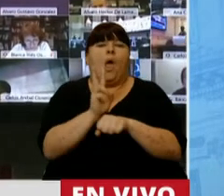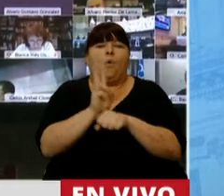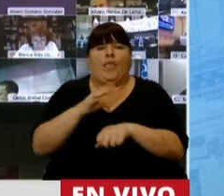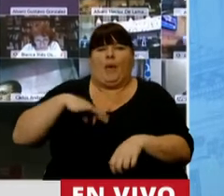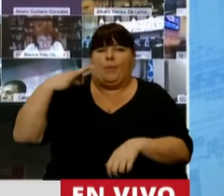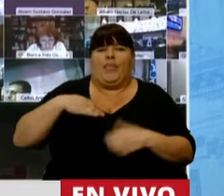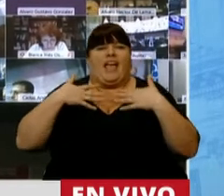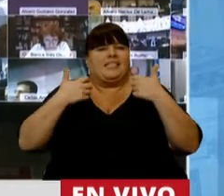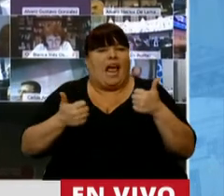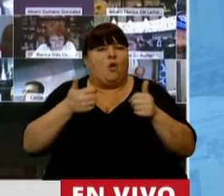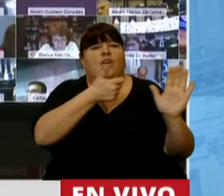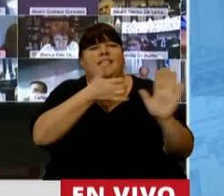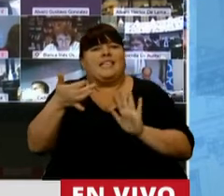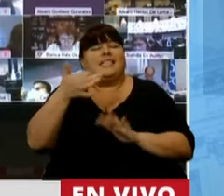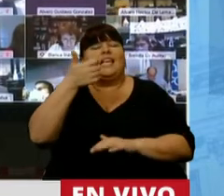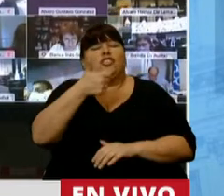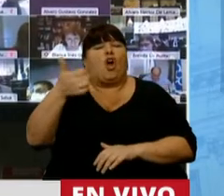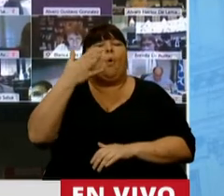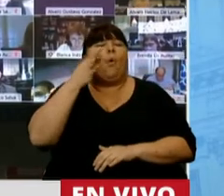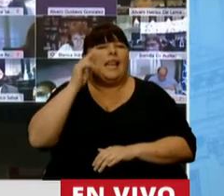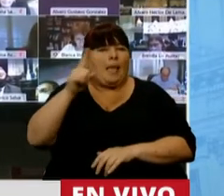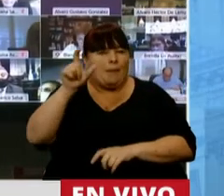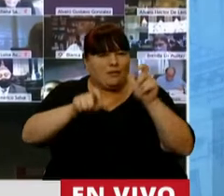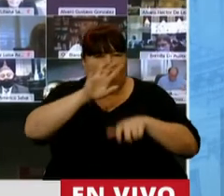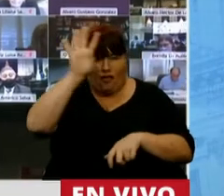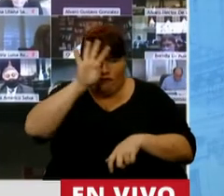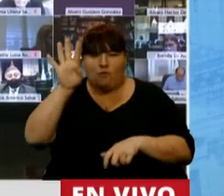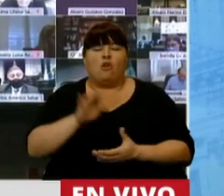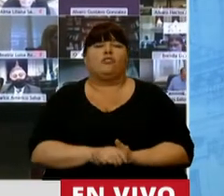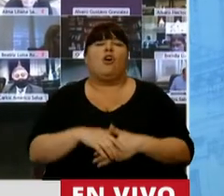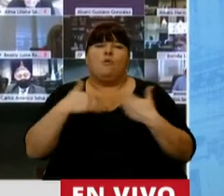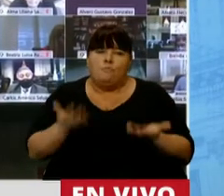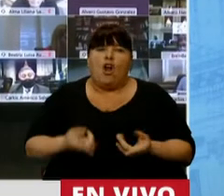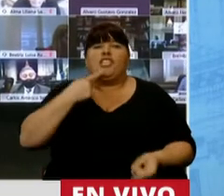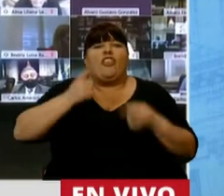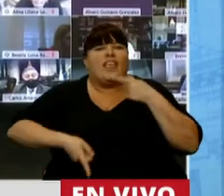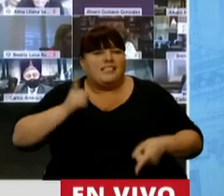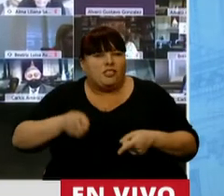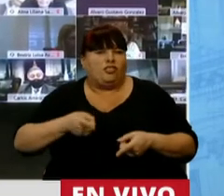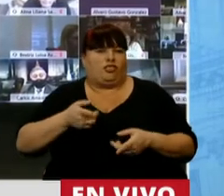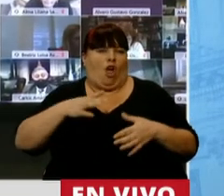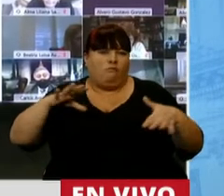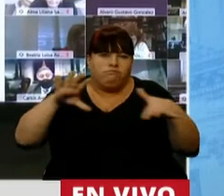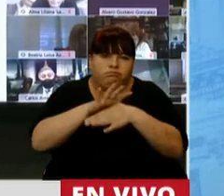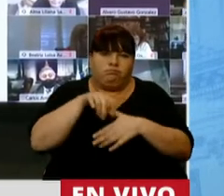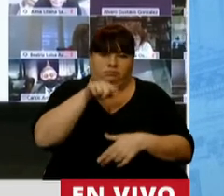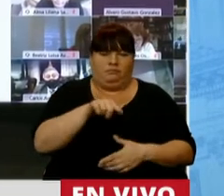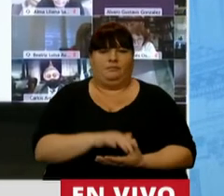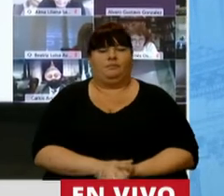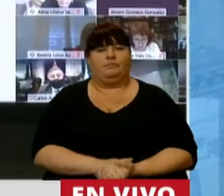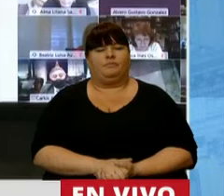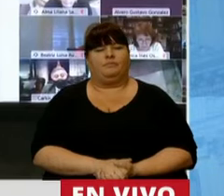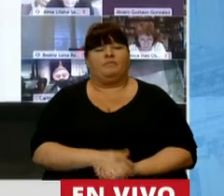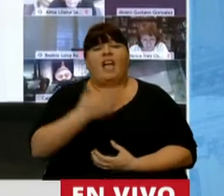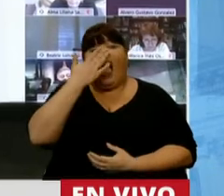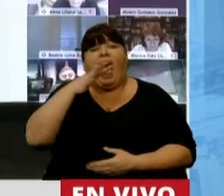la vida y la salud de los 640.000 formoseños, es que se toman las medidas adecuadas para esto. El